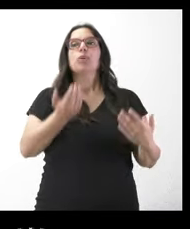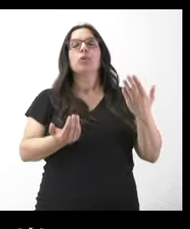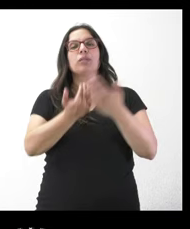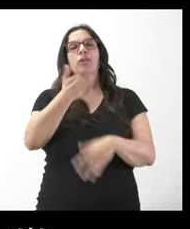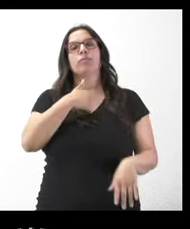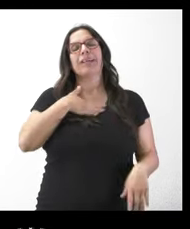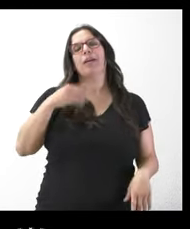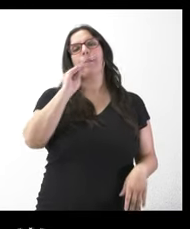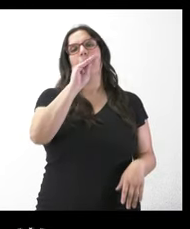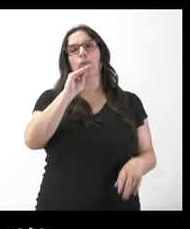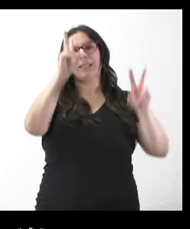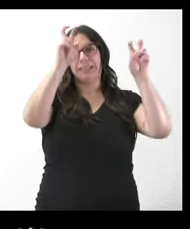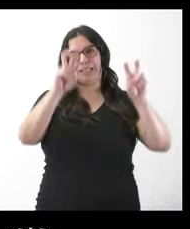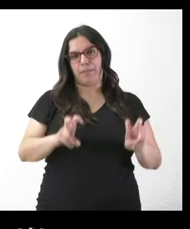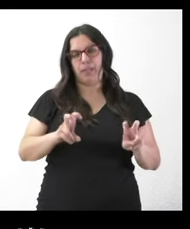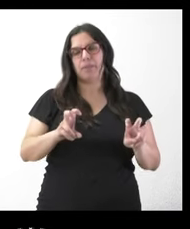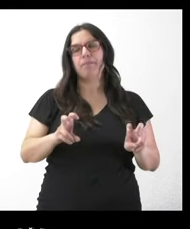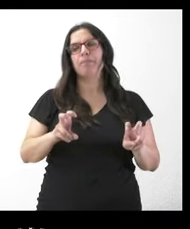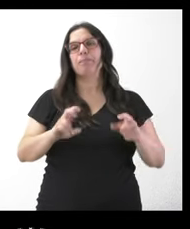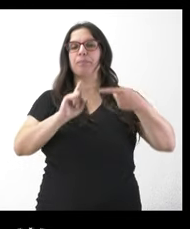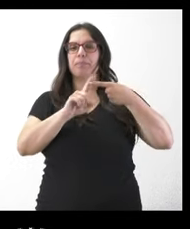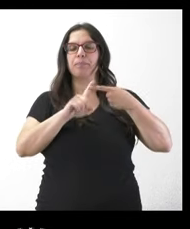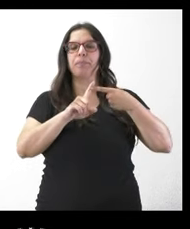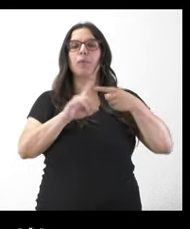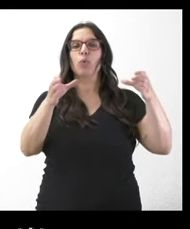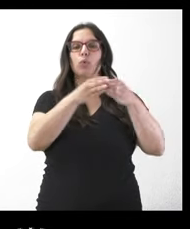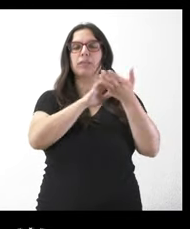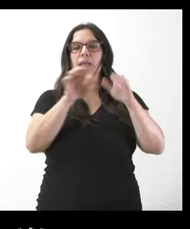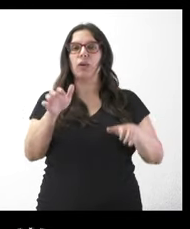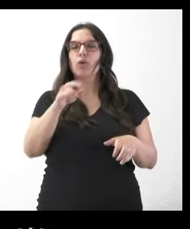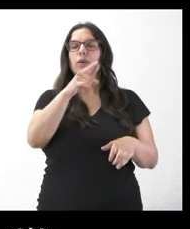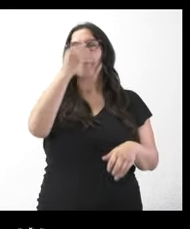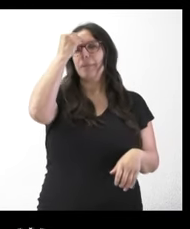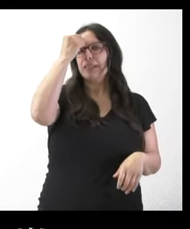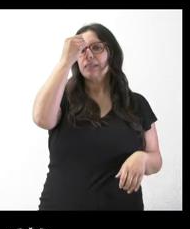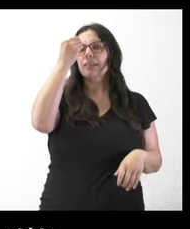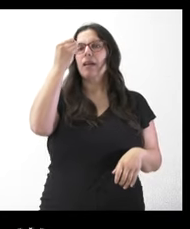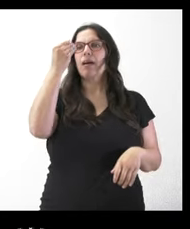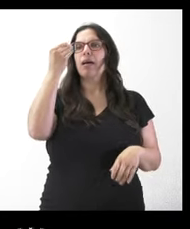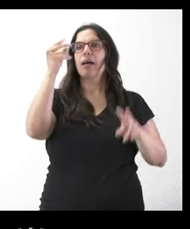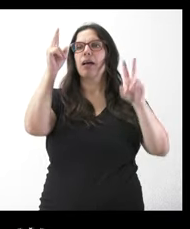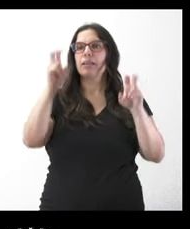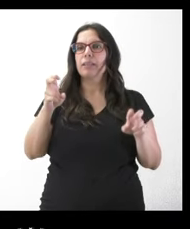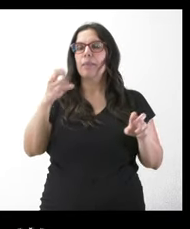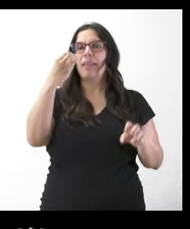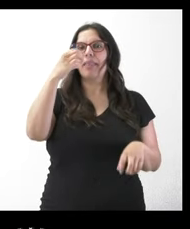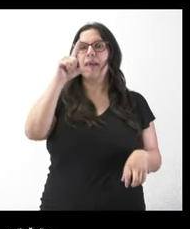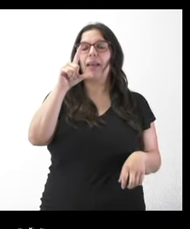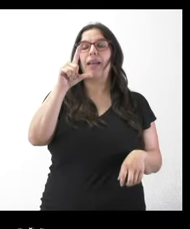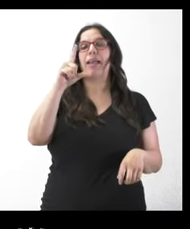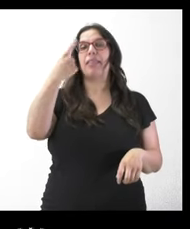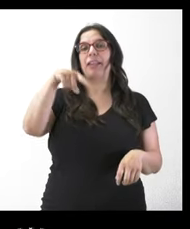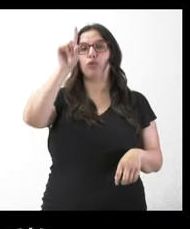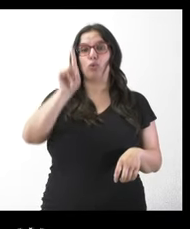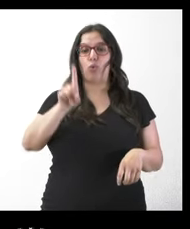preguntarle por varios temas el primero es si la Junta tiene todavía en mente el desdoblamiento de la CL 101 entre